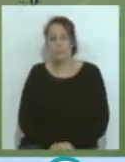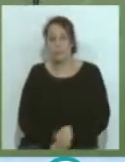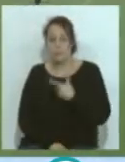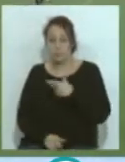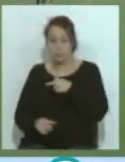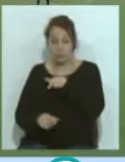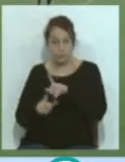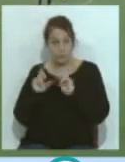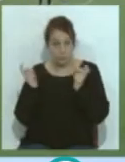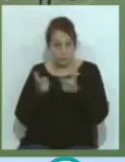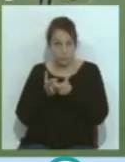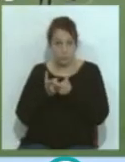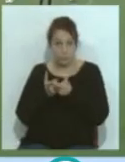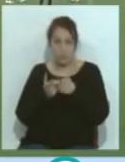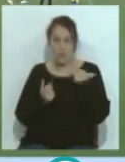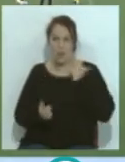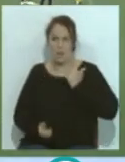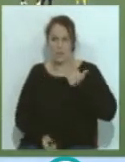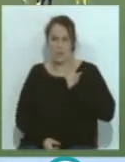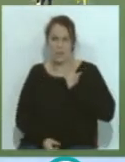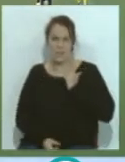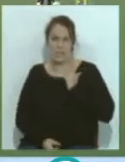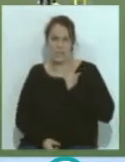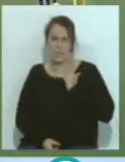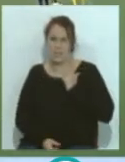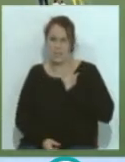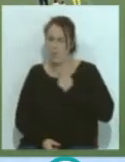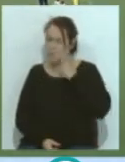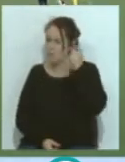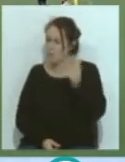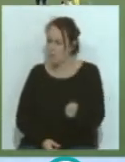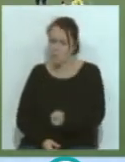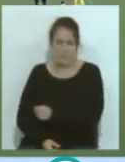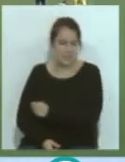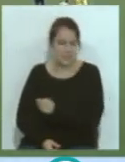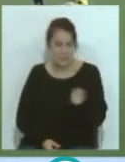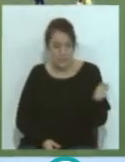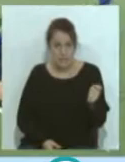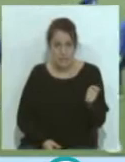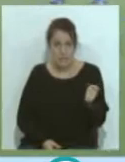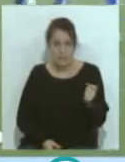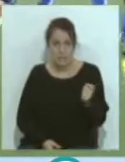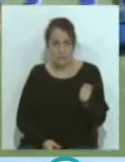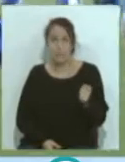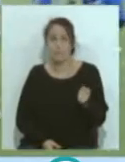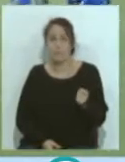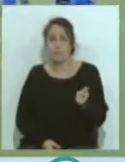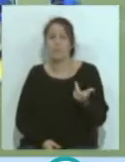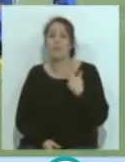un equipo que se aprovecha absolutamente al límite